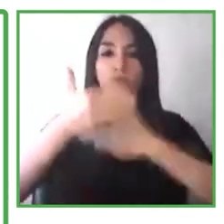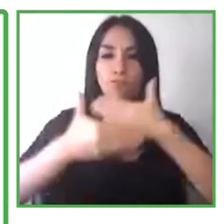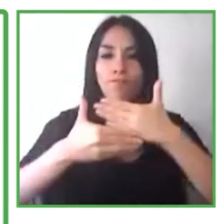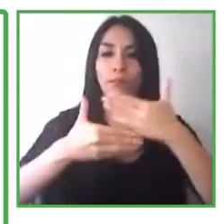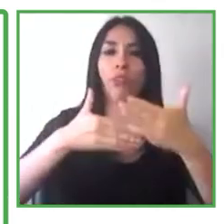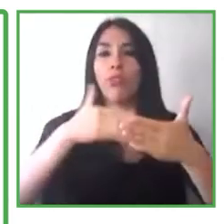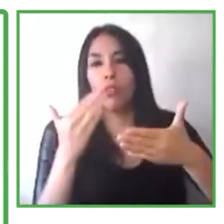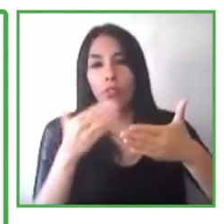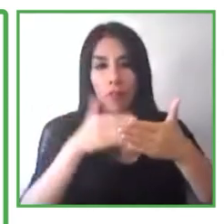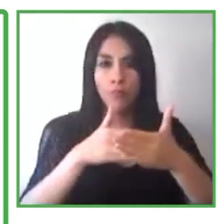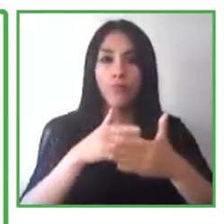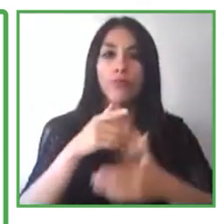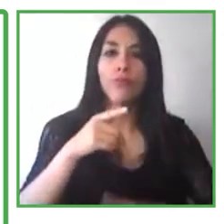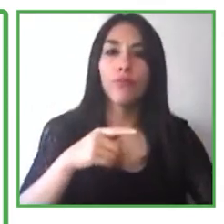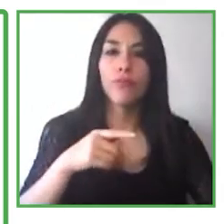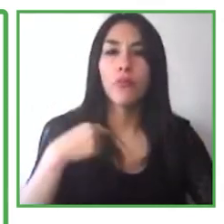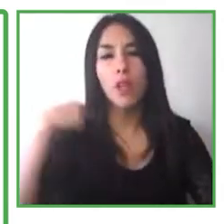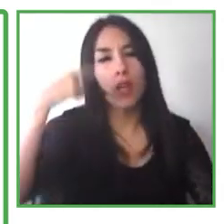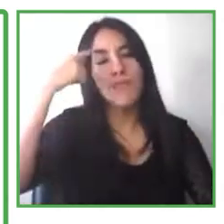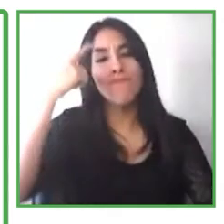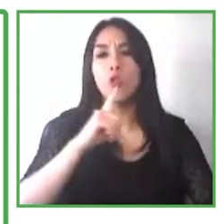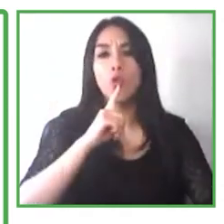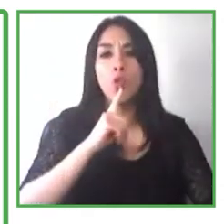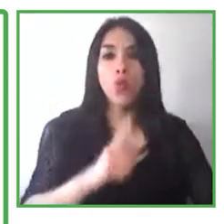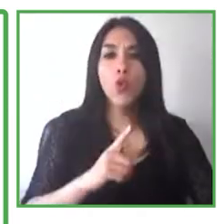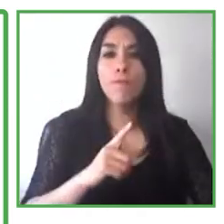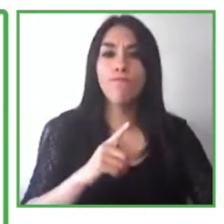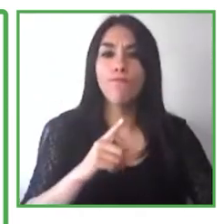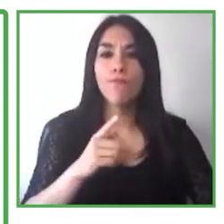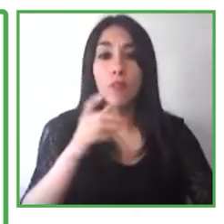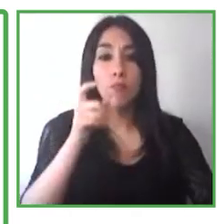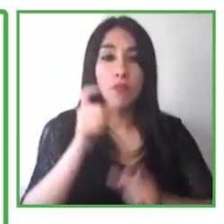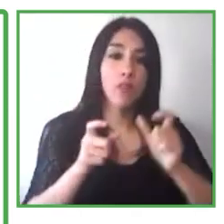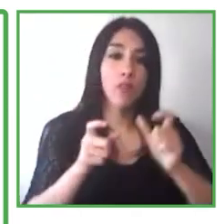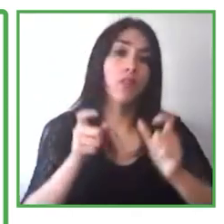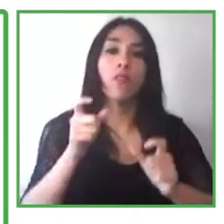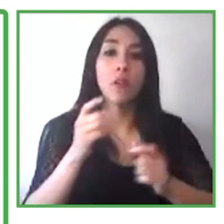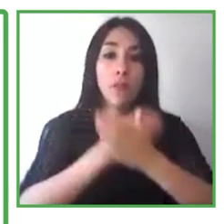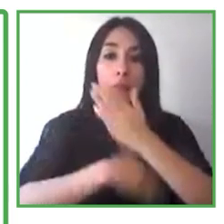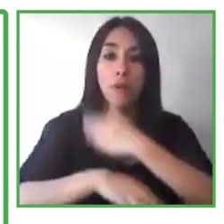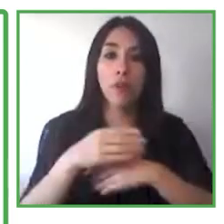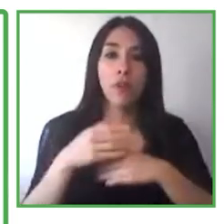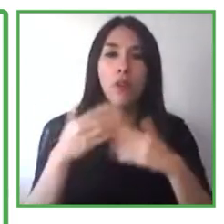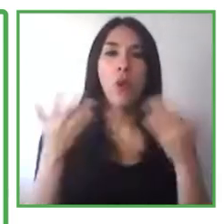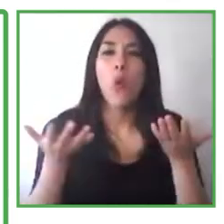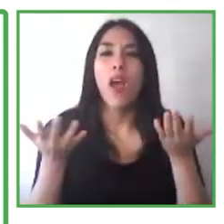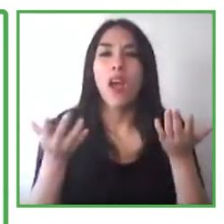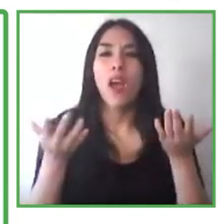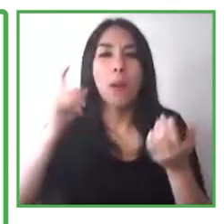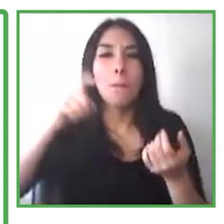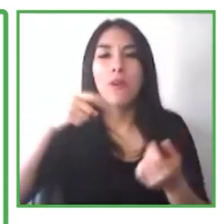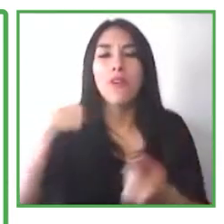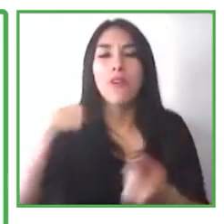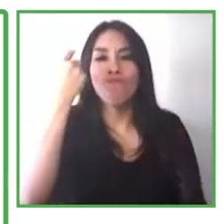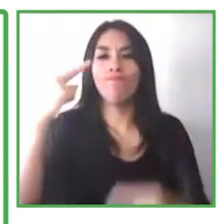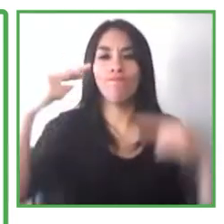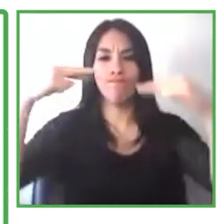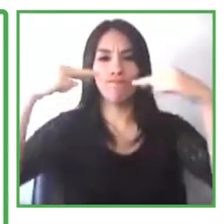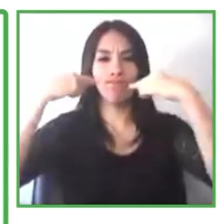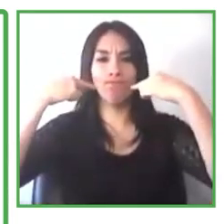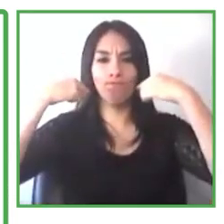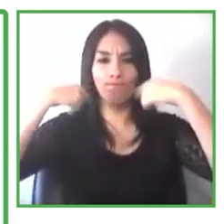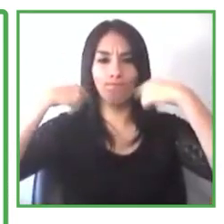son las personas con discapacidades. Y una vez que dejamos estos juicios de lado mediante la educación y acciones,